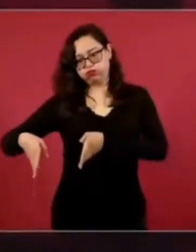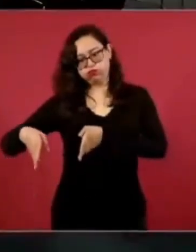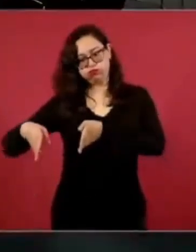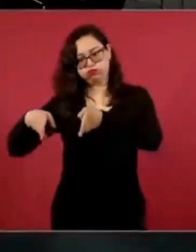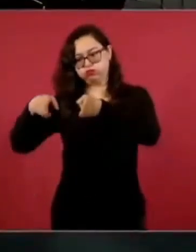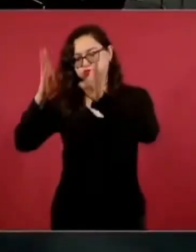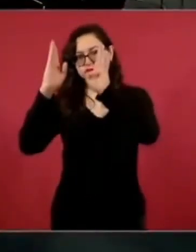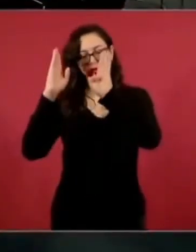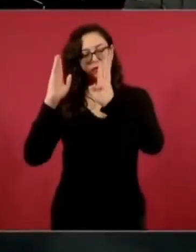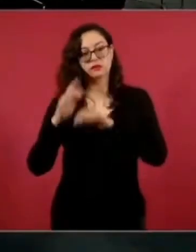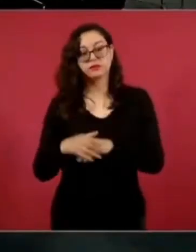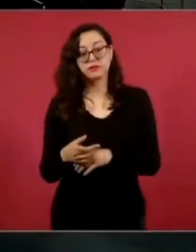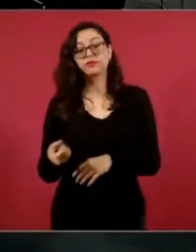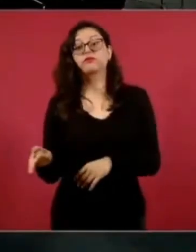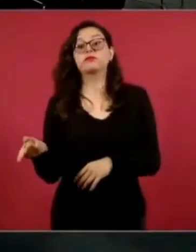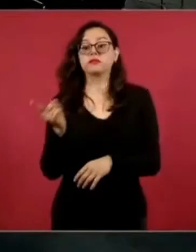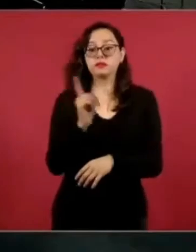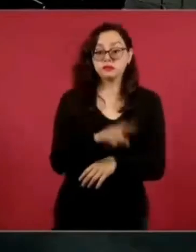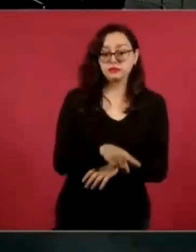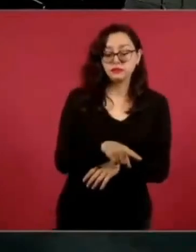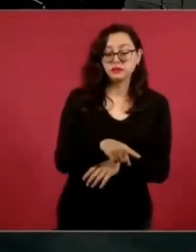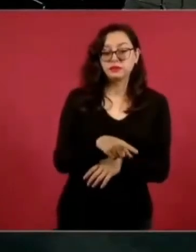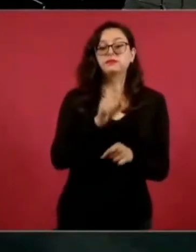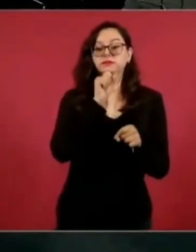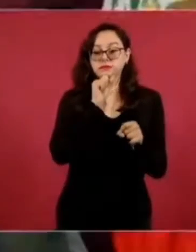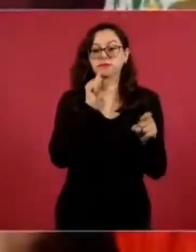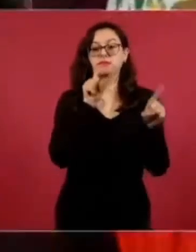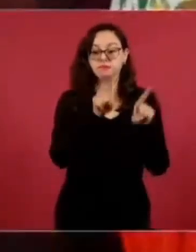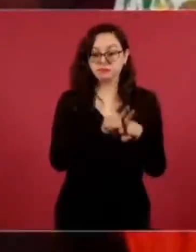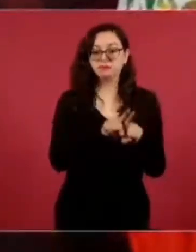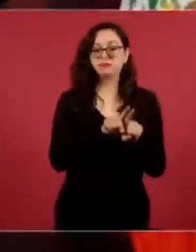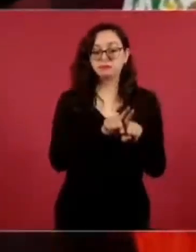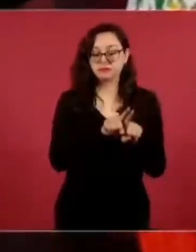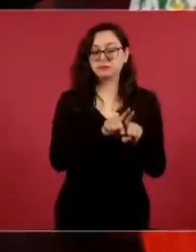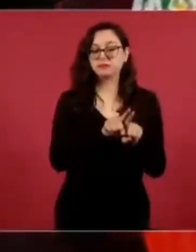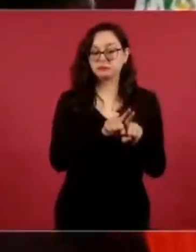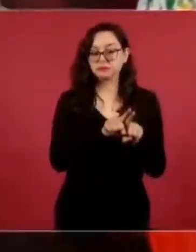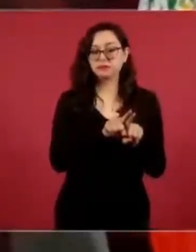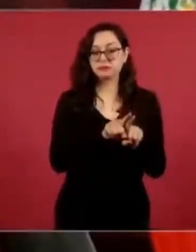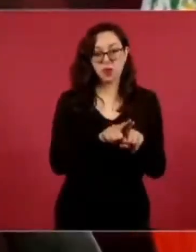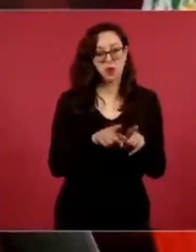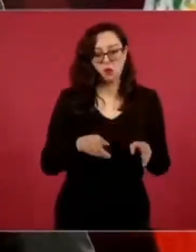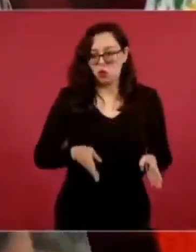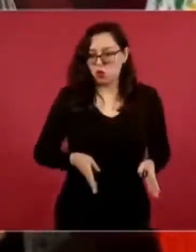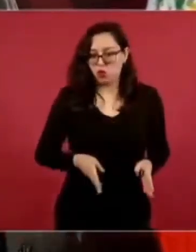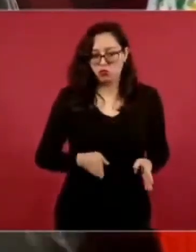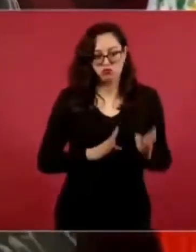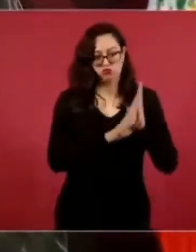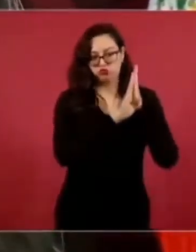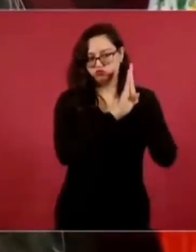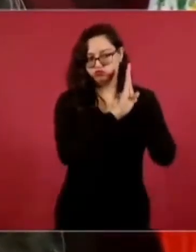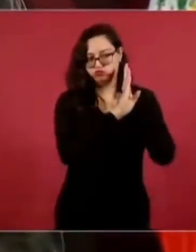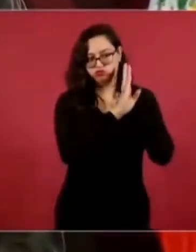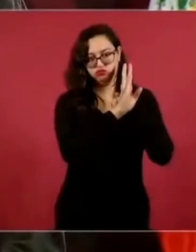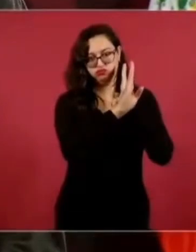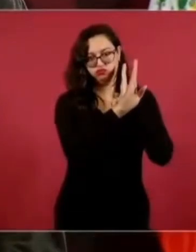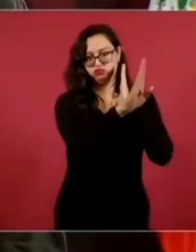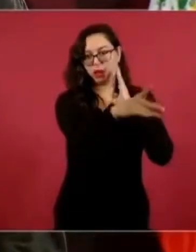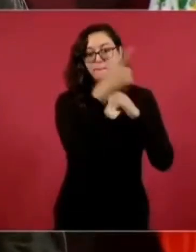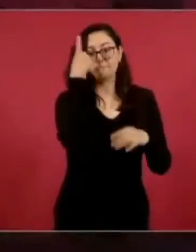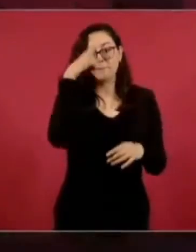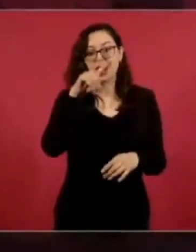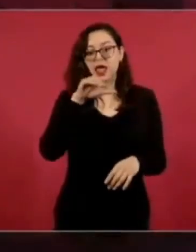quiere confinarlo con muro por completo.